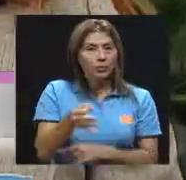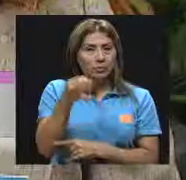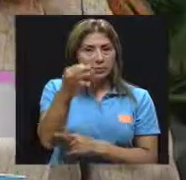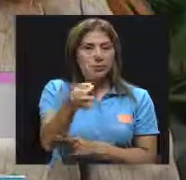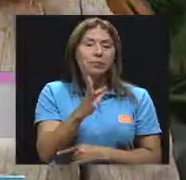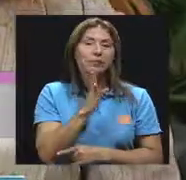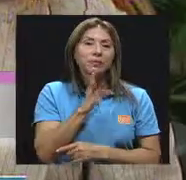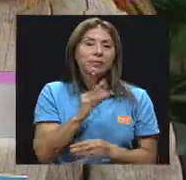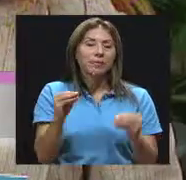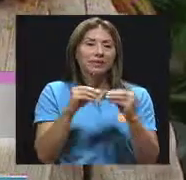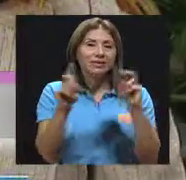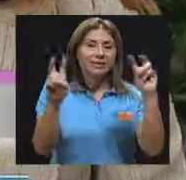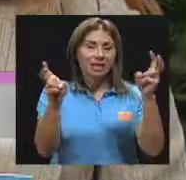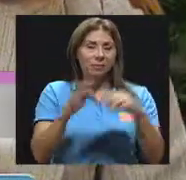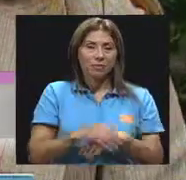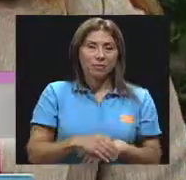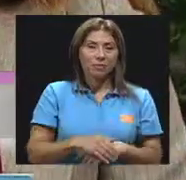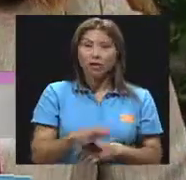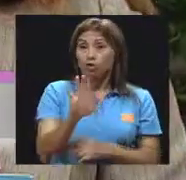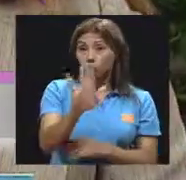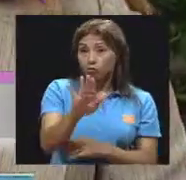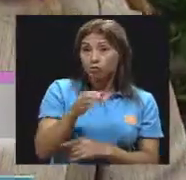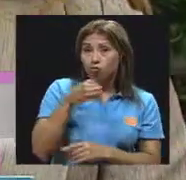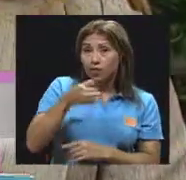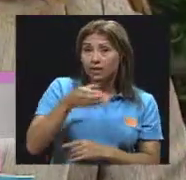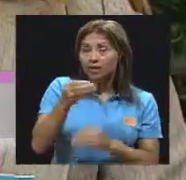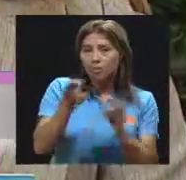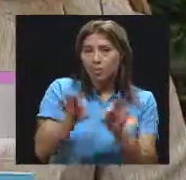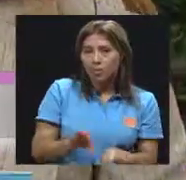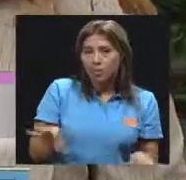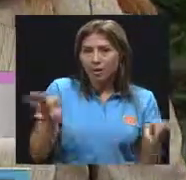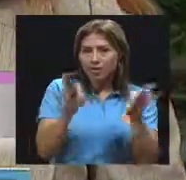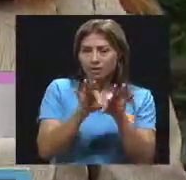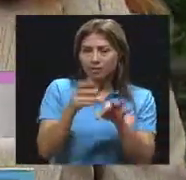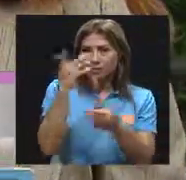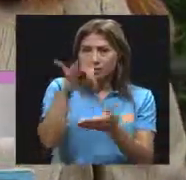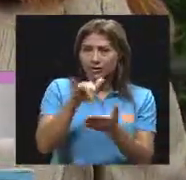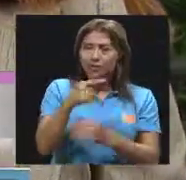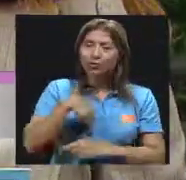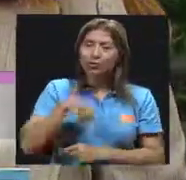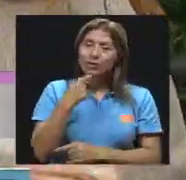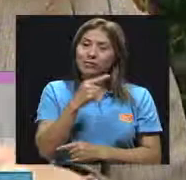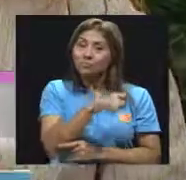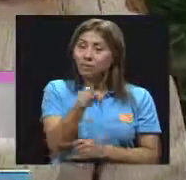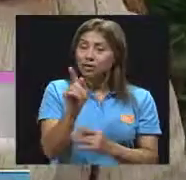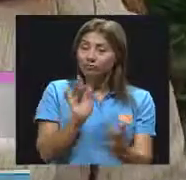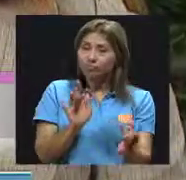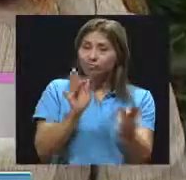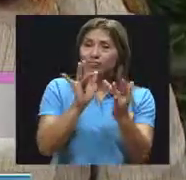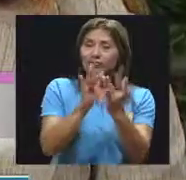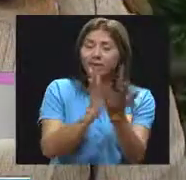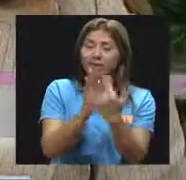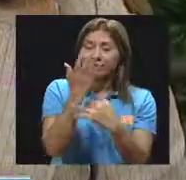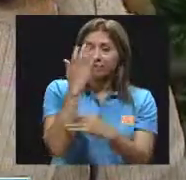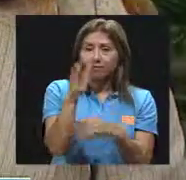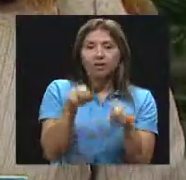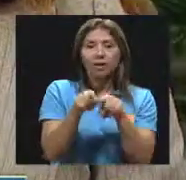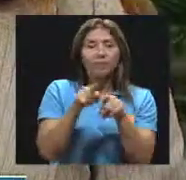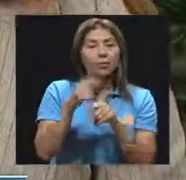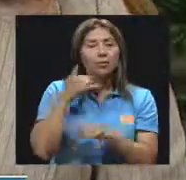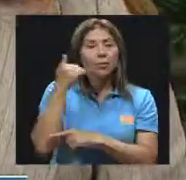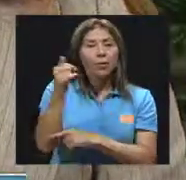más de este tema. Por supuesto que sus sugerencias son muy valiosas y por eso insistimos en que usted nos visite en Facebook, que también nos llame al